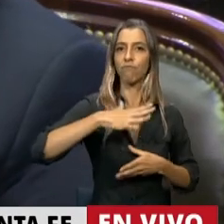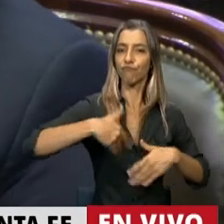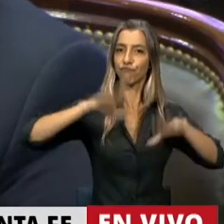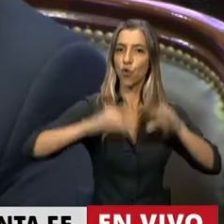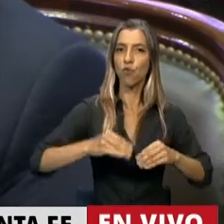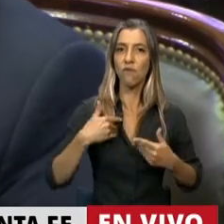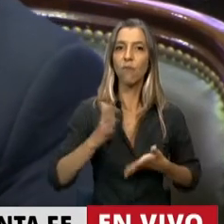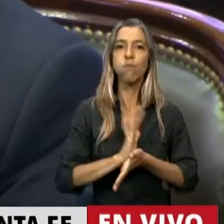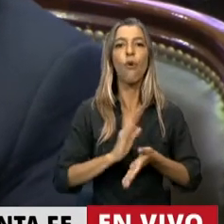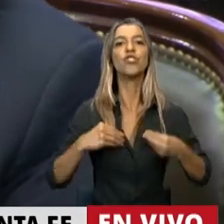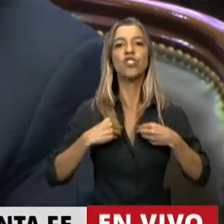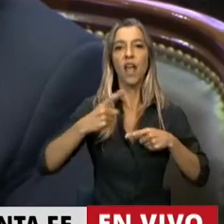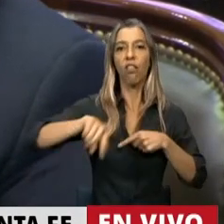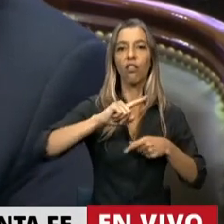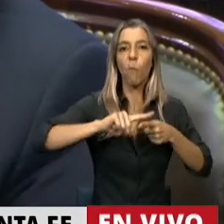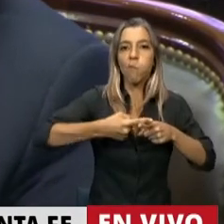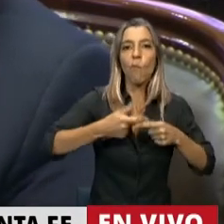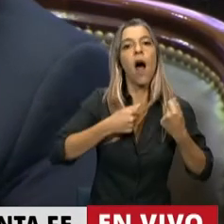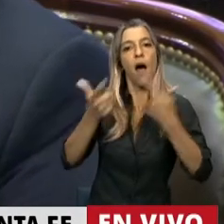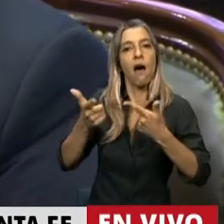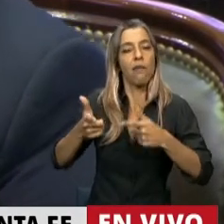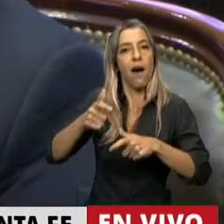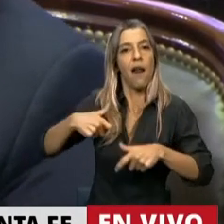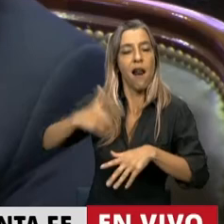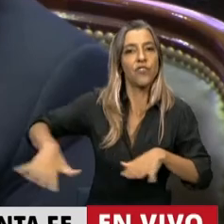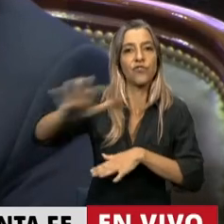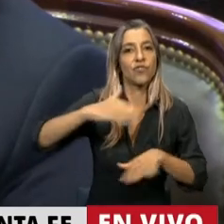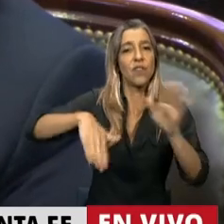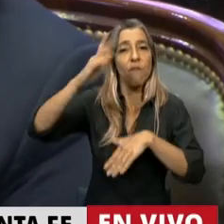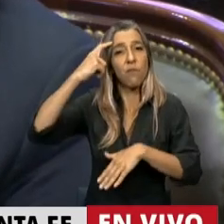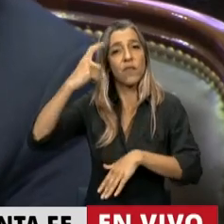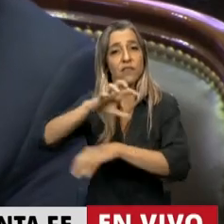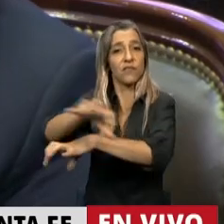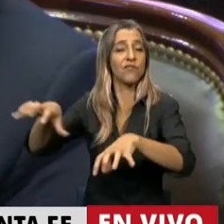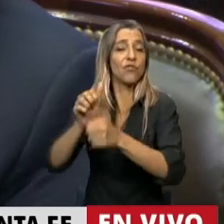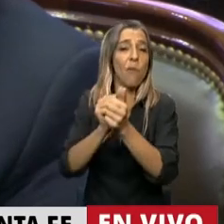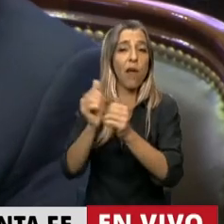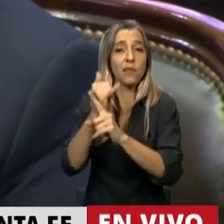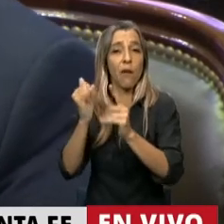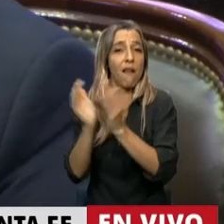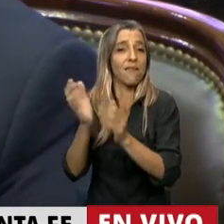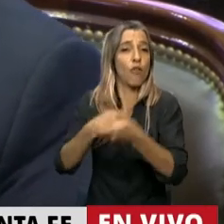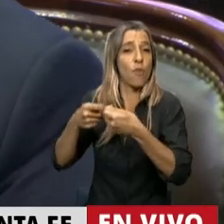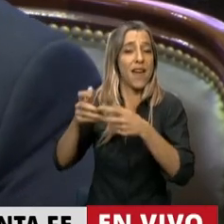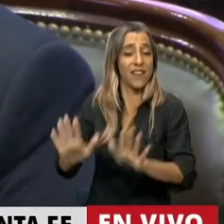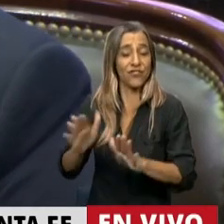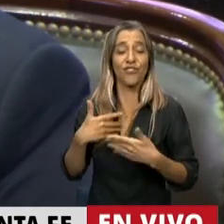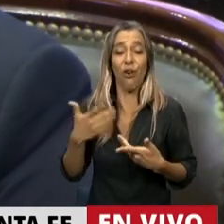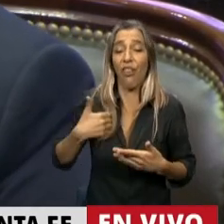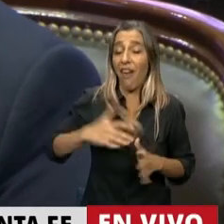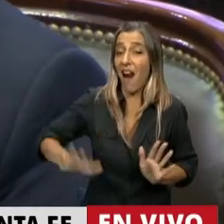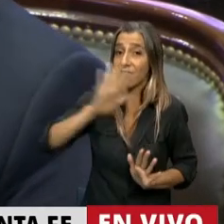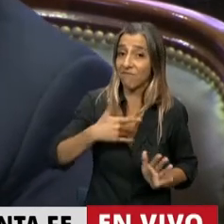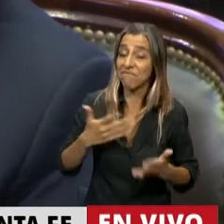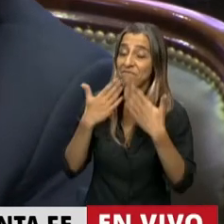trabaja para el bien común, especialmente para los sectores de las pequeñas y medianas empresas comerciales de la Argentina. Muchas gracias, señor